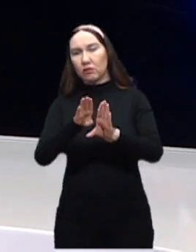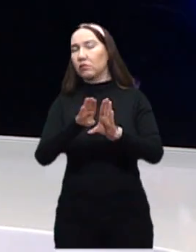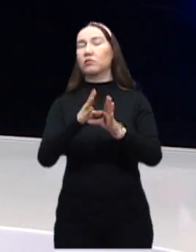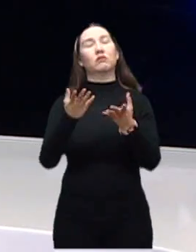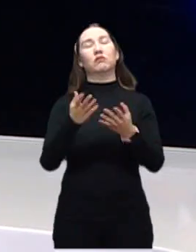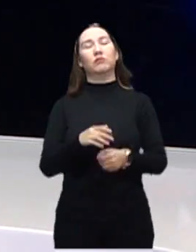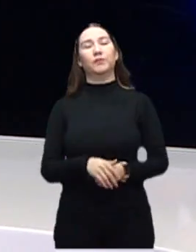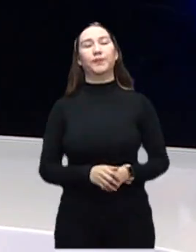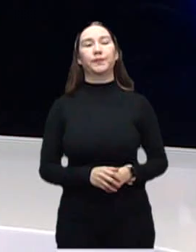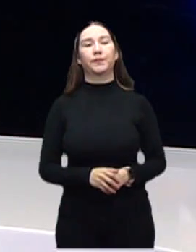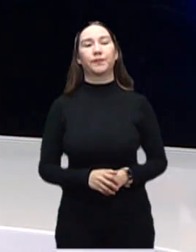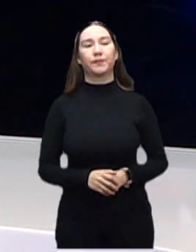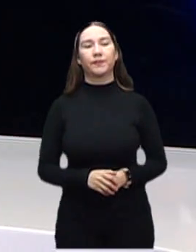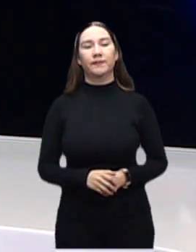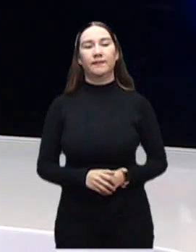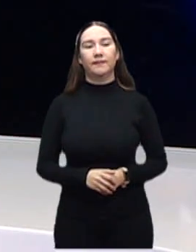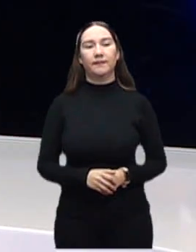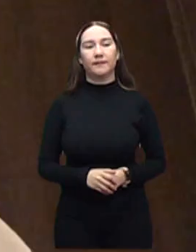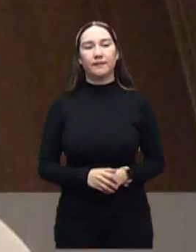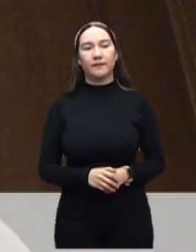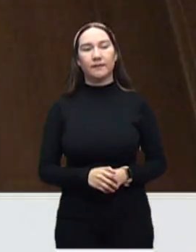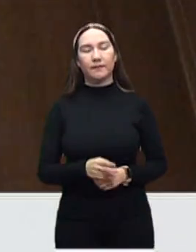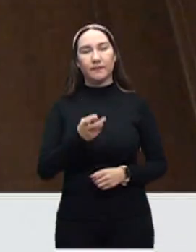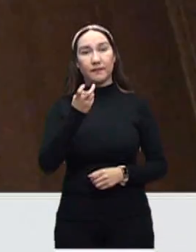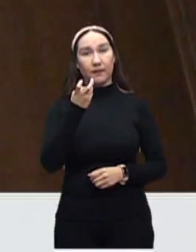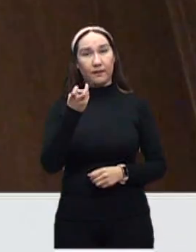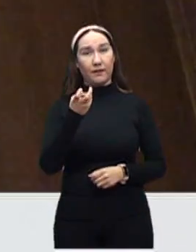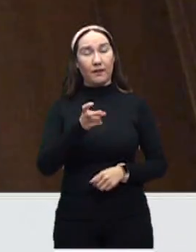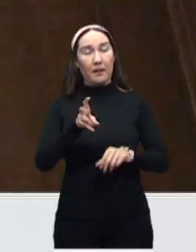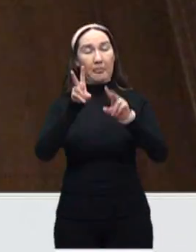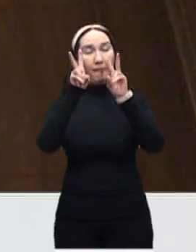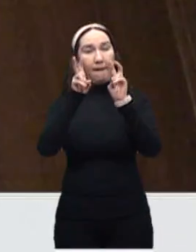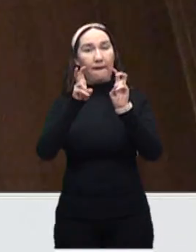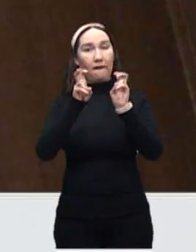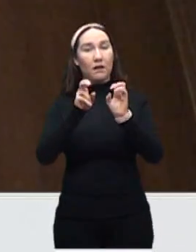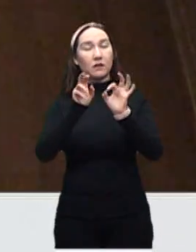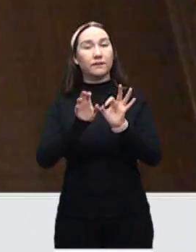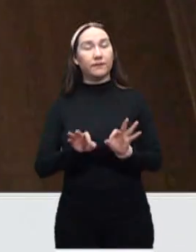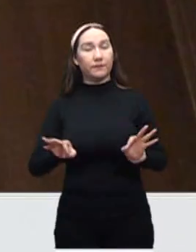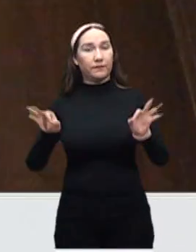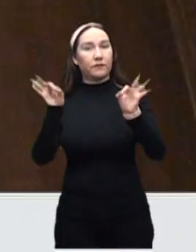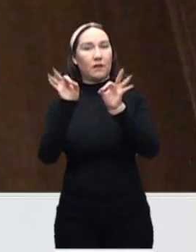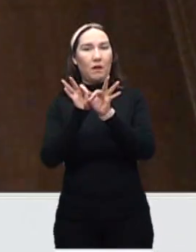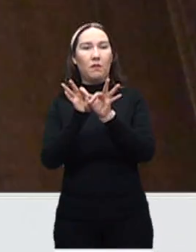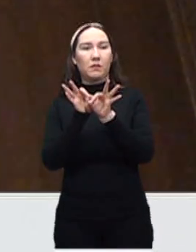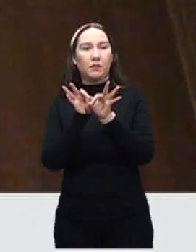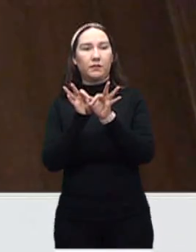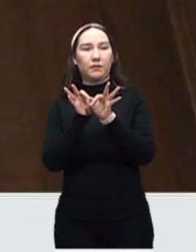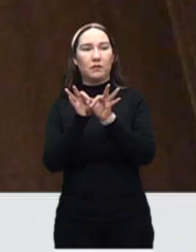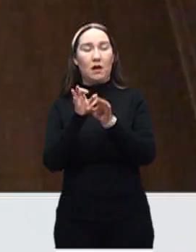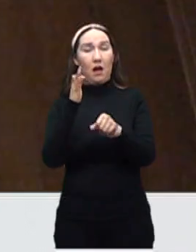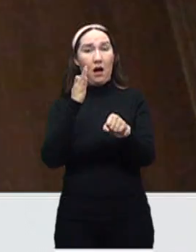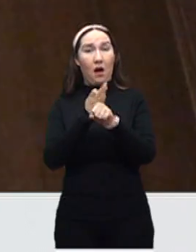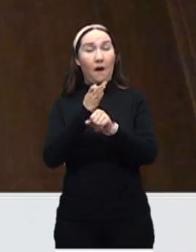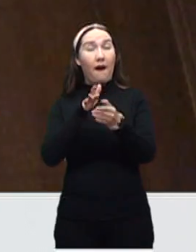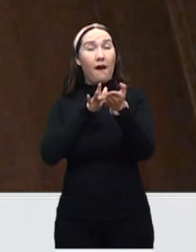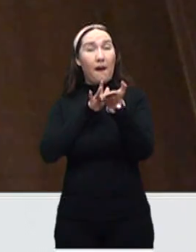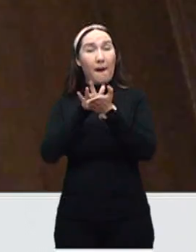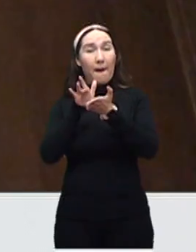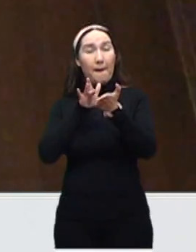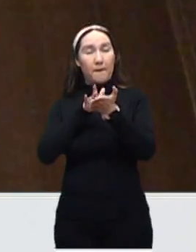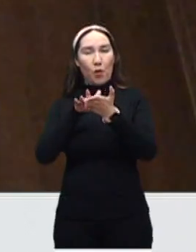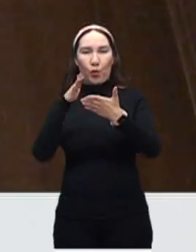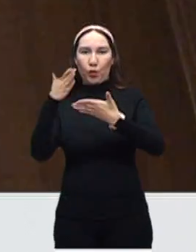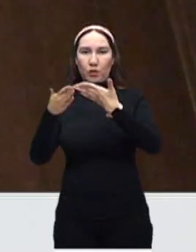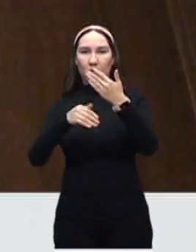decisión? Bueno, este es un tema muy importante. Existe una solidaridad en el Sistema Nacional de